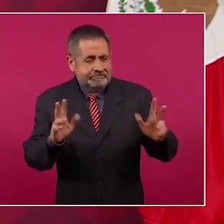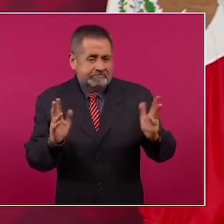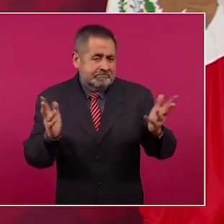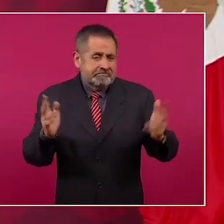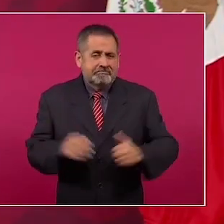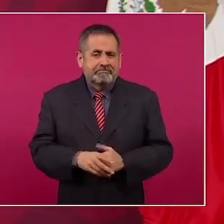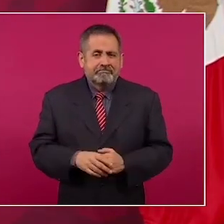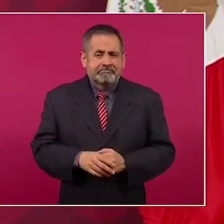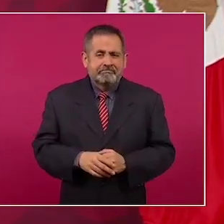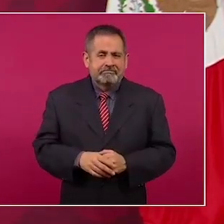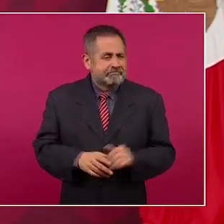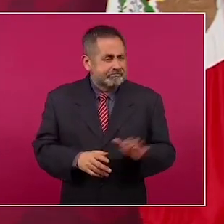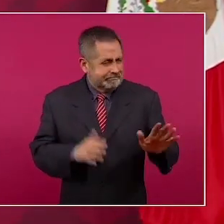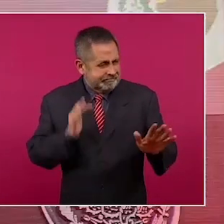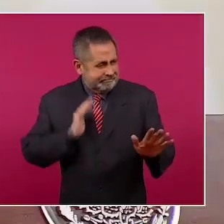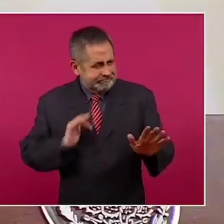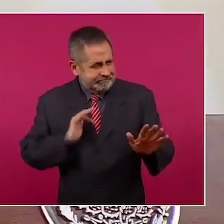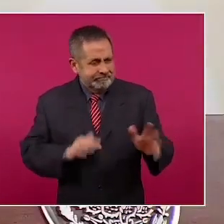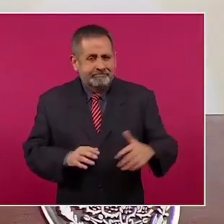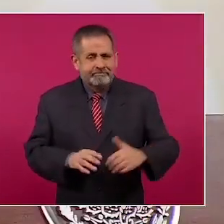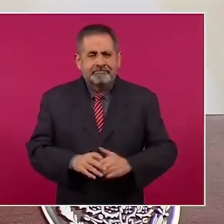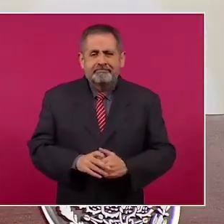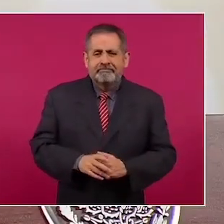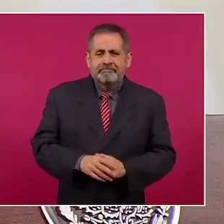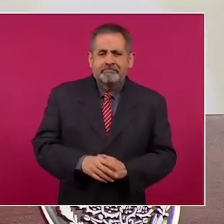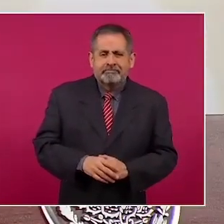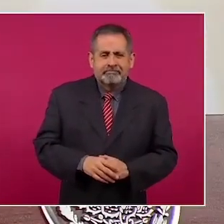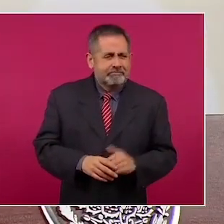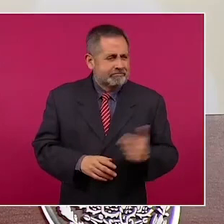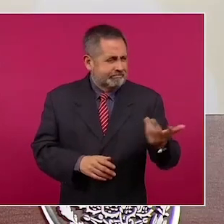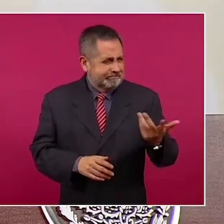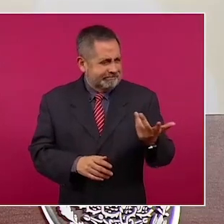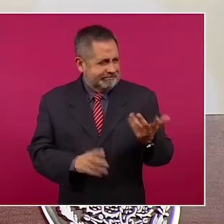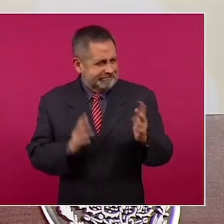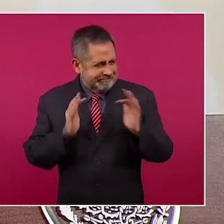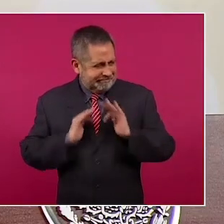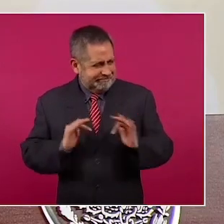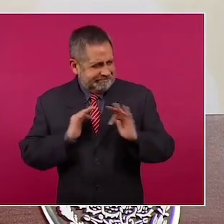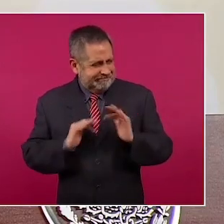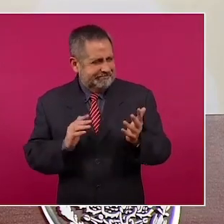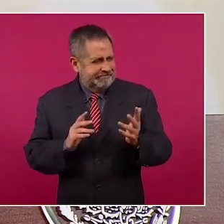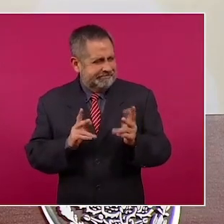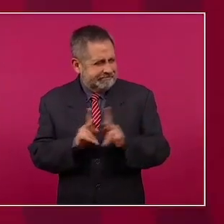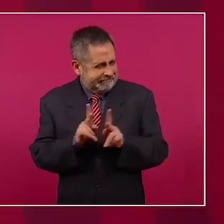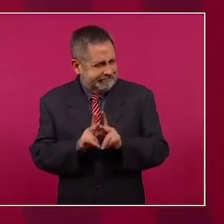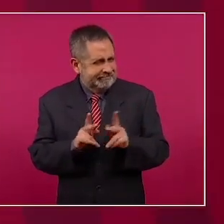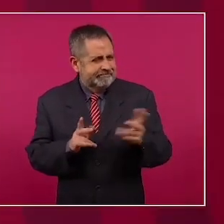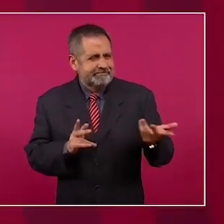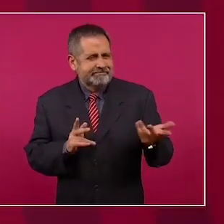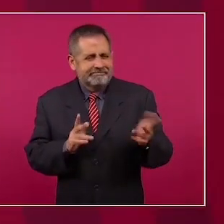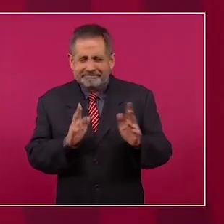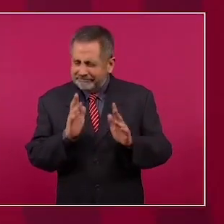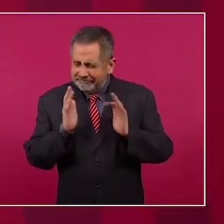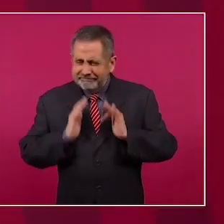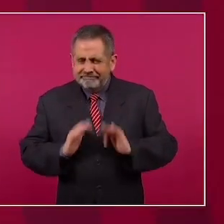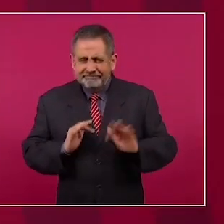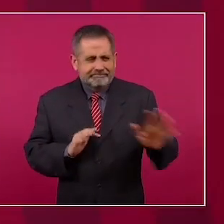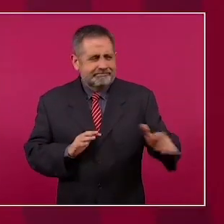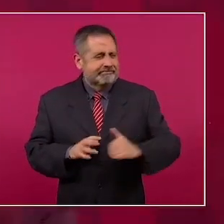Tranquilízate, tranquilízate, primo hermano, serénate.